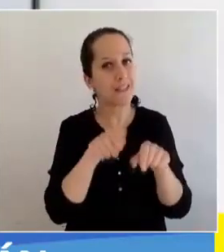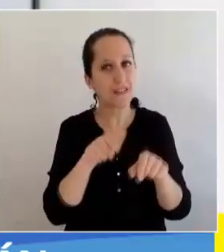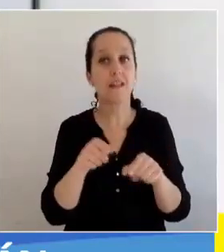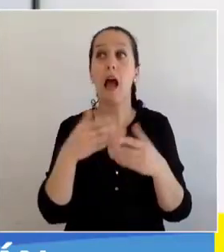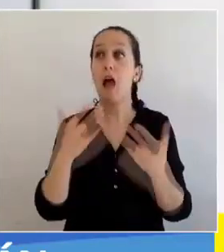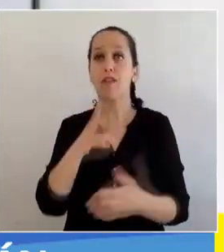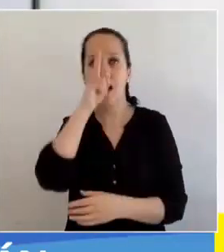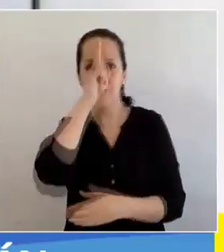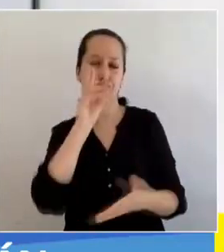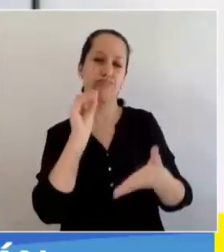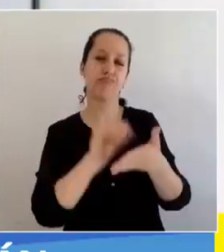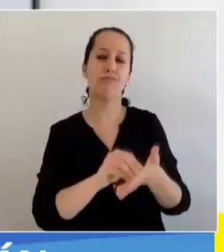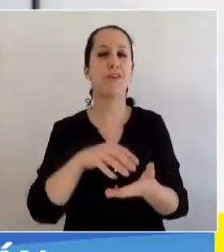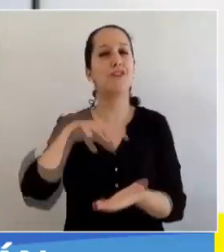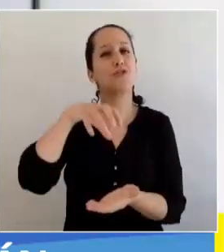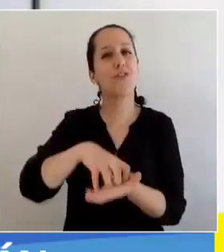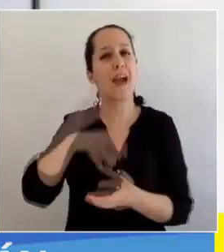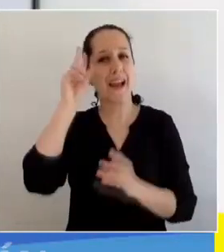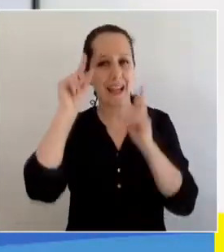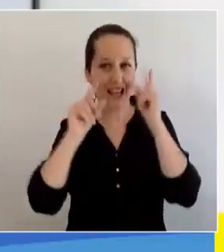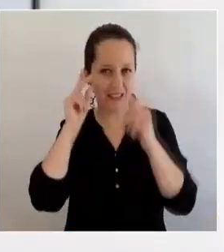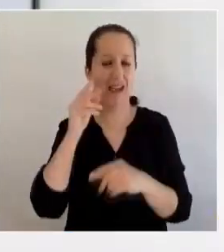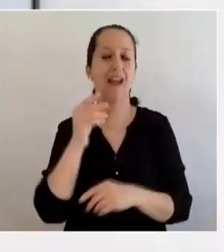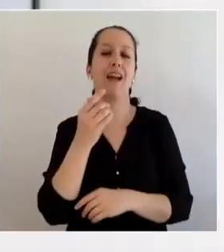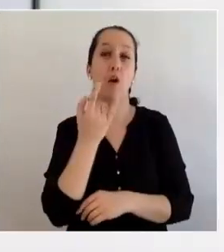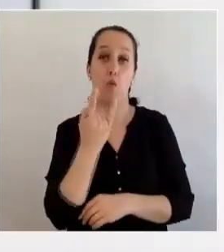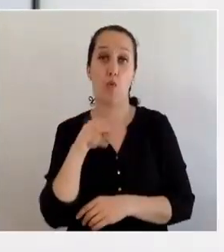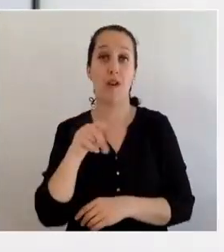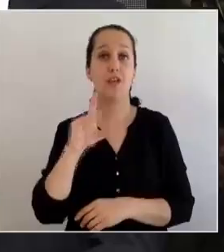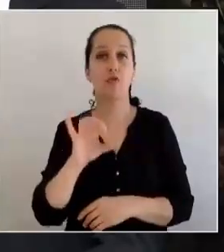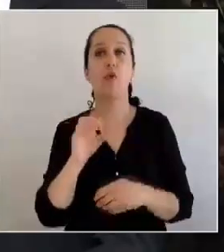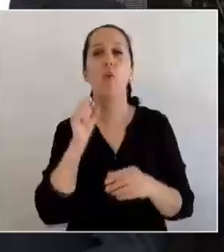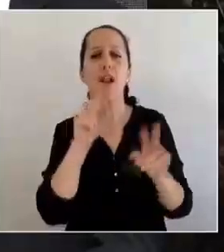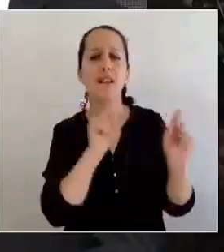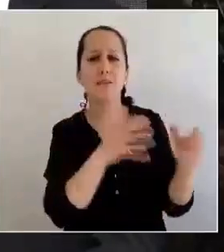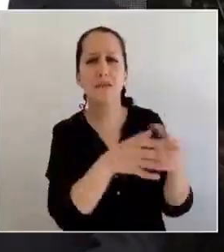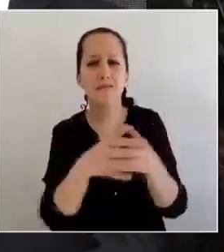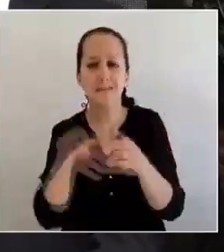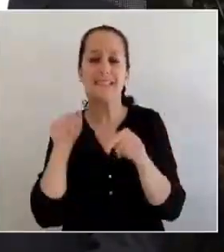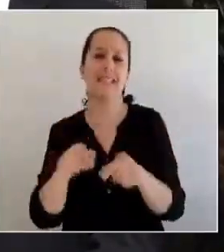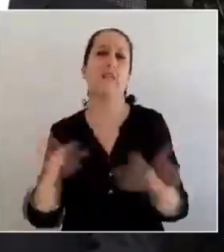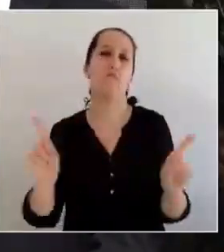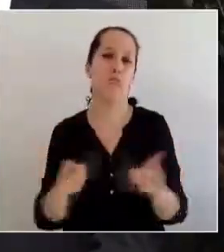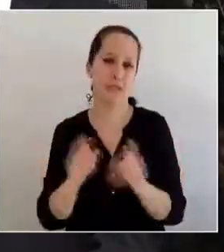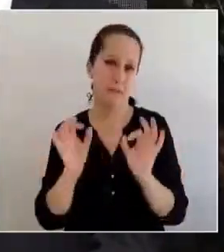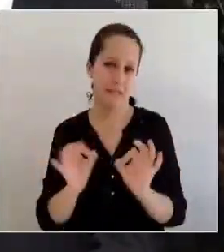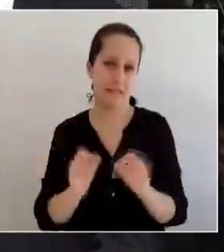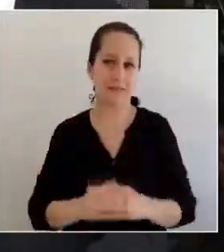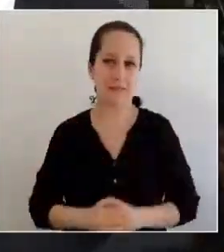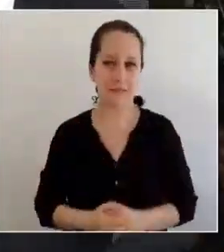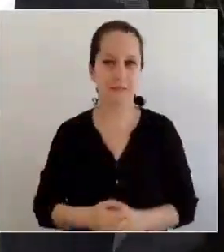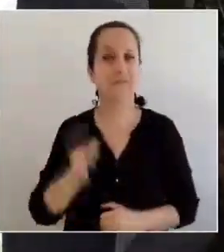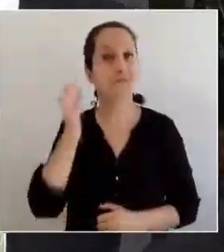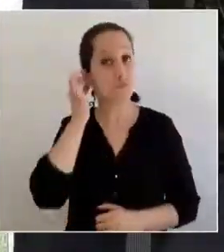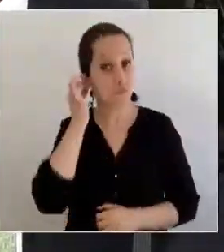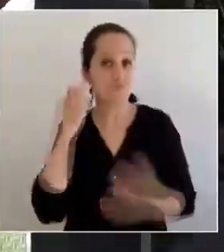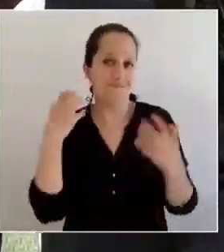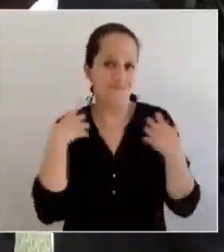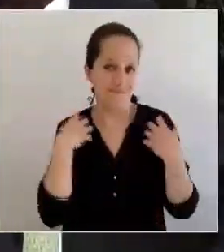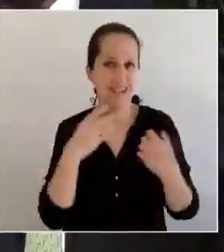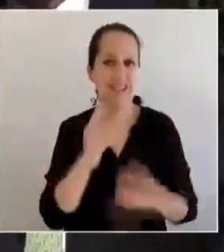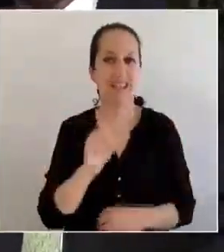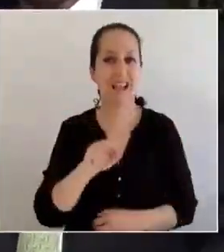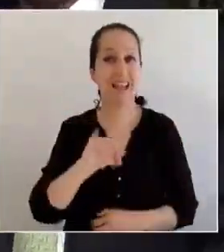sido reconocida hoy como Ciudad Creativa de la UNESCO en la categoría de la música. De manera presencial, la embajadora musical de